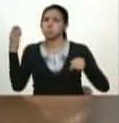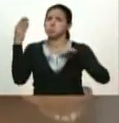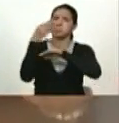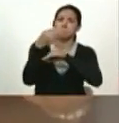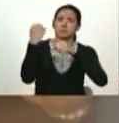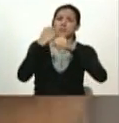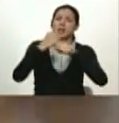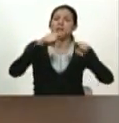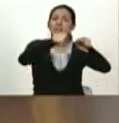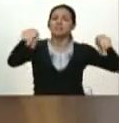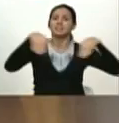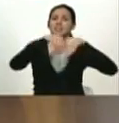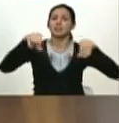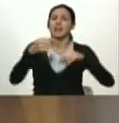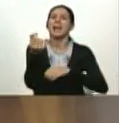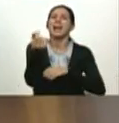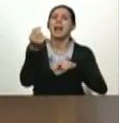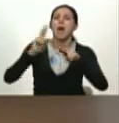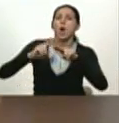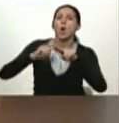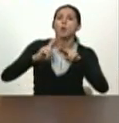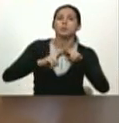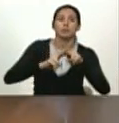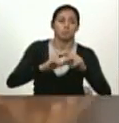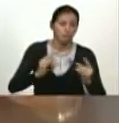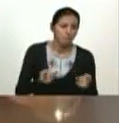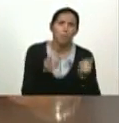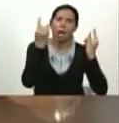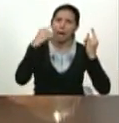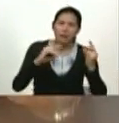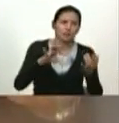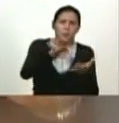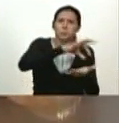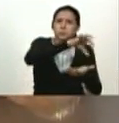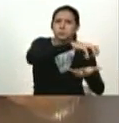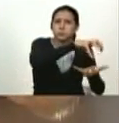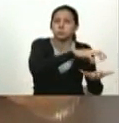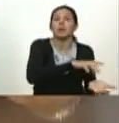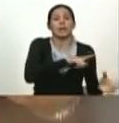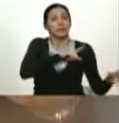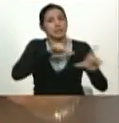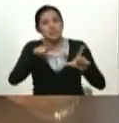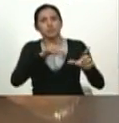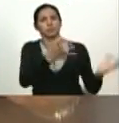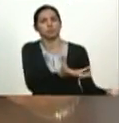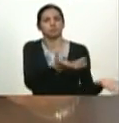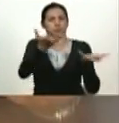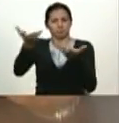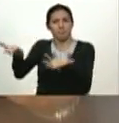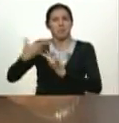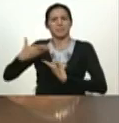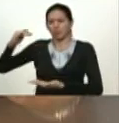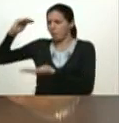primeros resultados del plan Carahota me mandaron una bolsa de Carahota producido por los trabajadores de Cante B felicitaciones Manuel